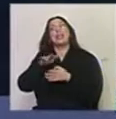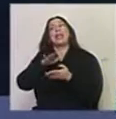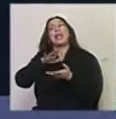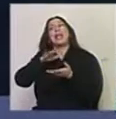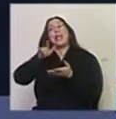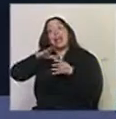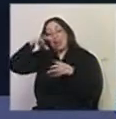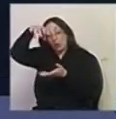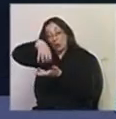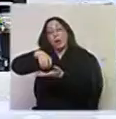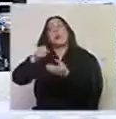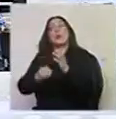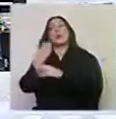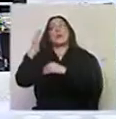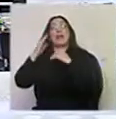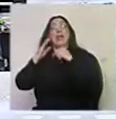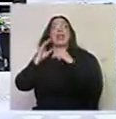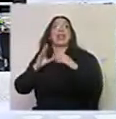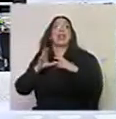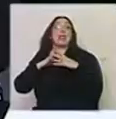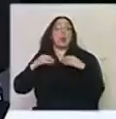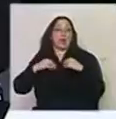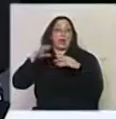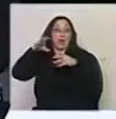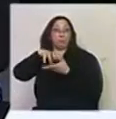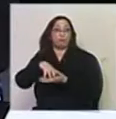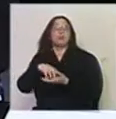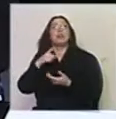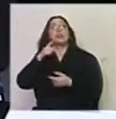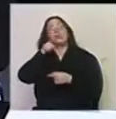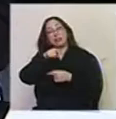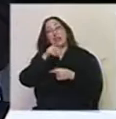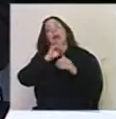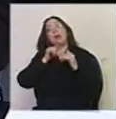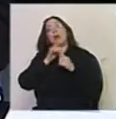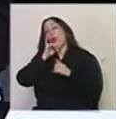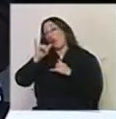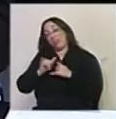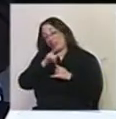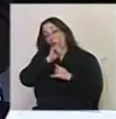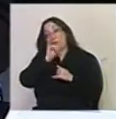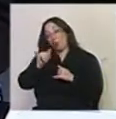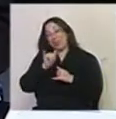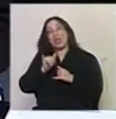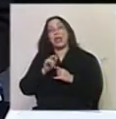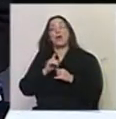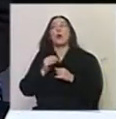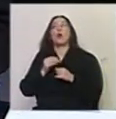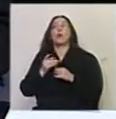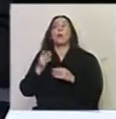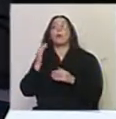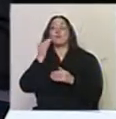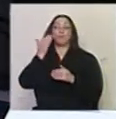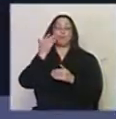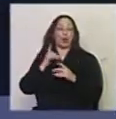construir esa nueva escuela. Una educación integral. Y hay un punto muy importante que a me gustaría resaltar ya que Martín no lo está diciendo quizá para no quedar como vanidoso.